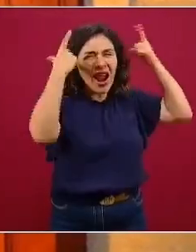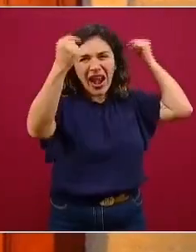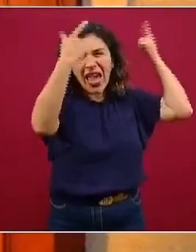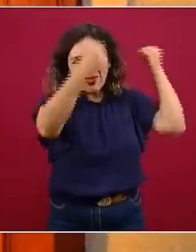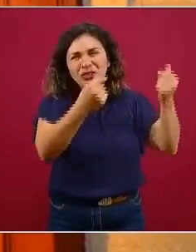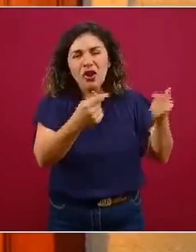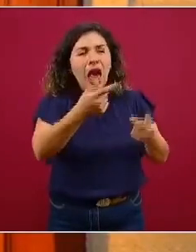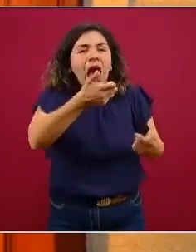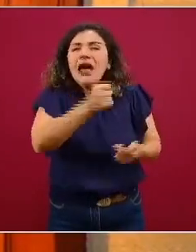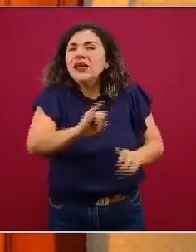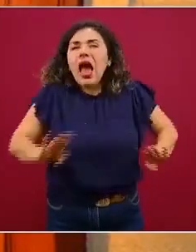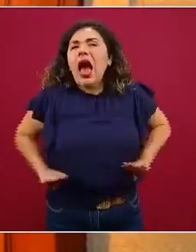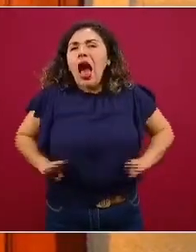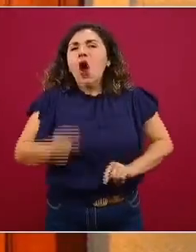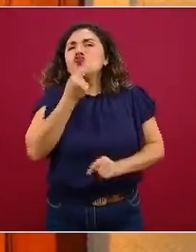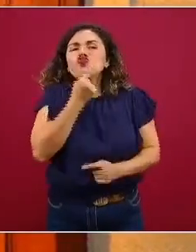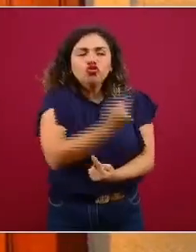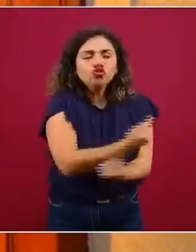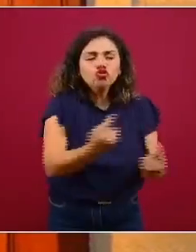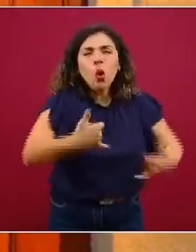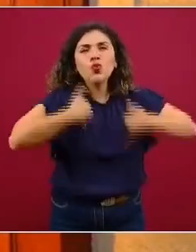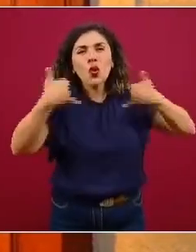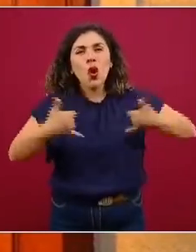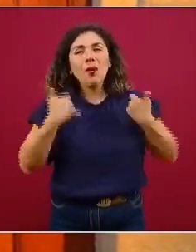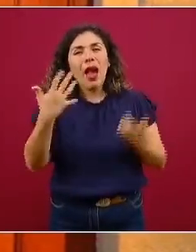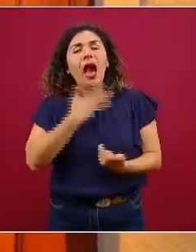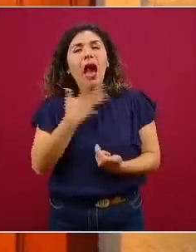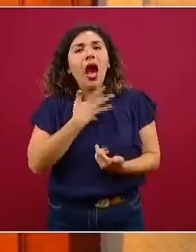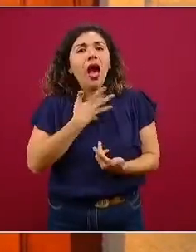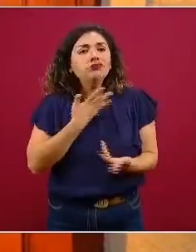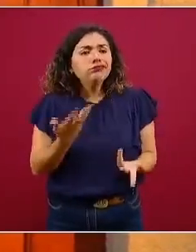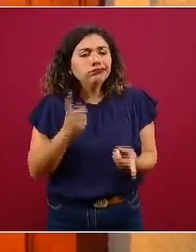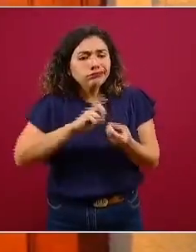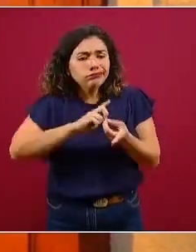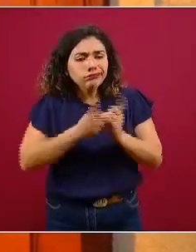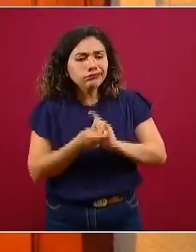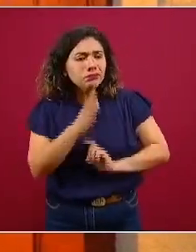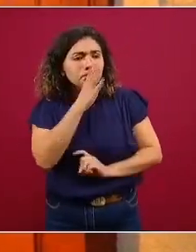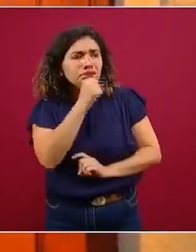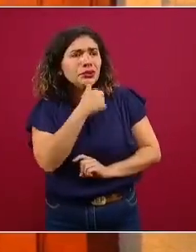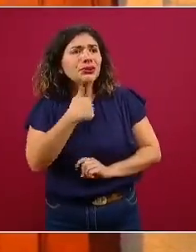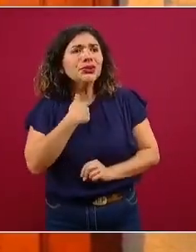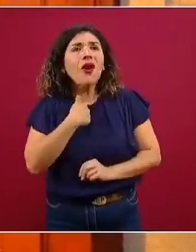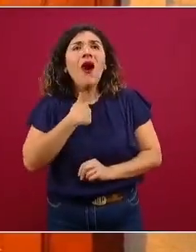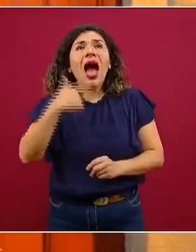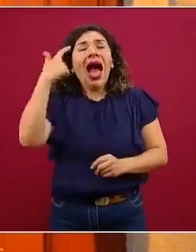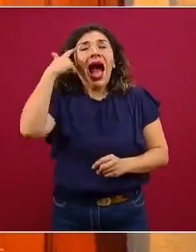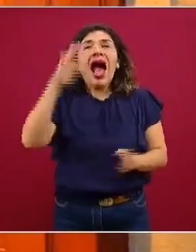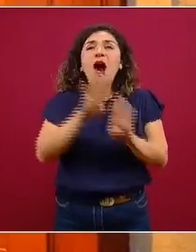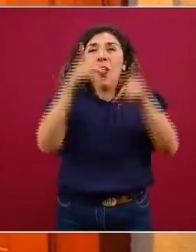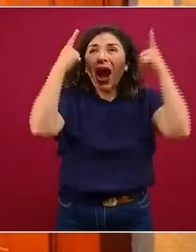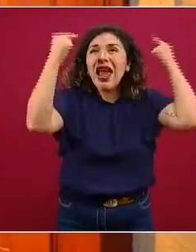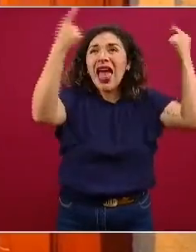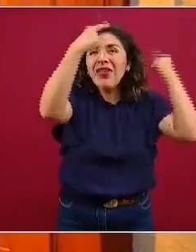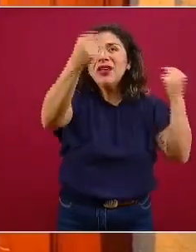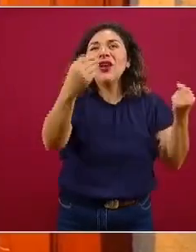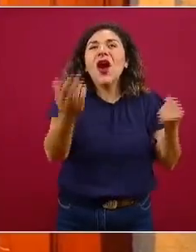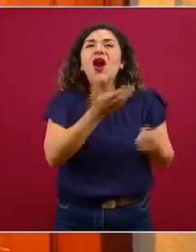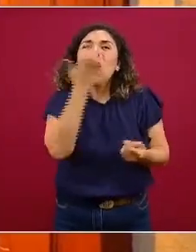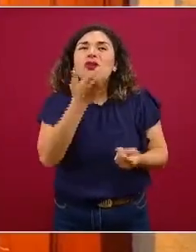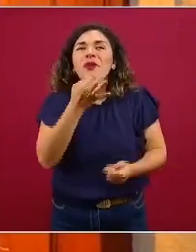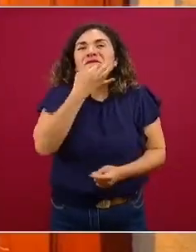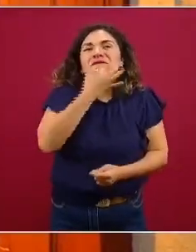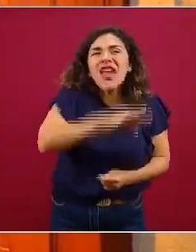personas y los chicos, los niños vivieron este duelo de no poder vivir esta transición de la forma habitual.